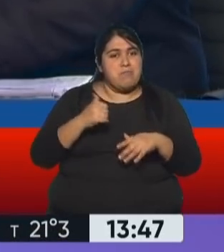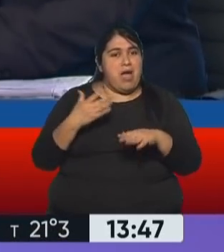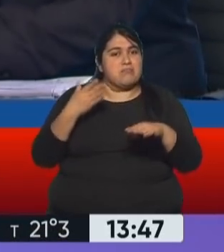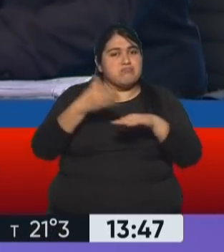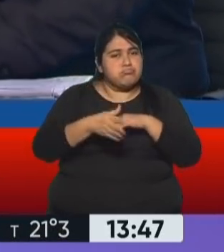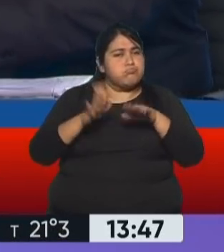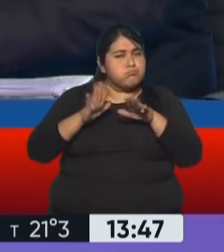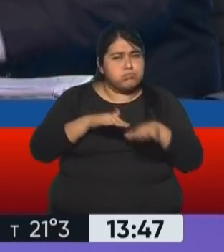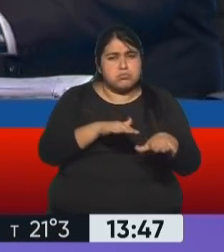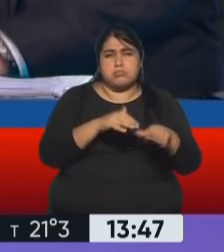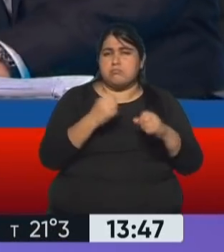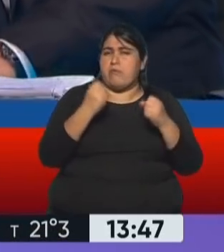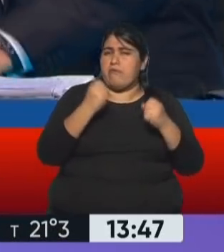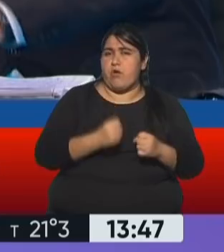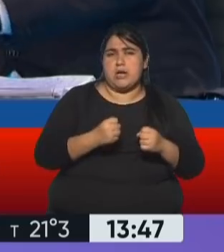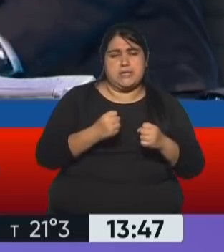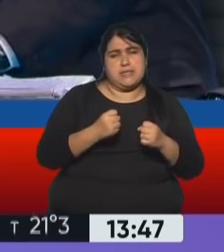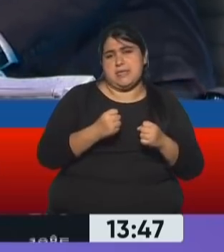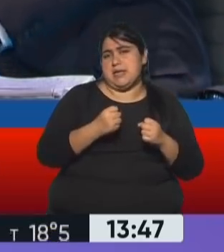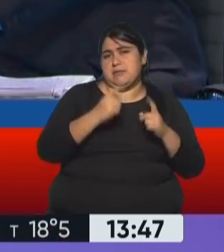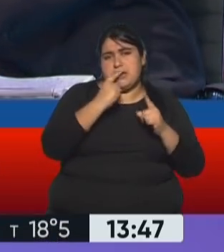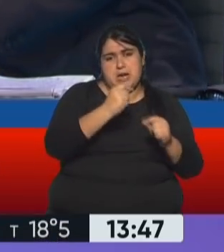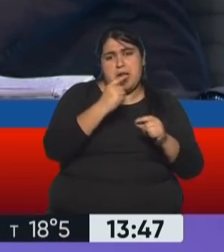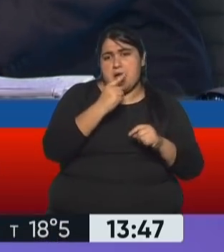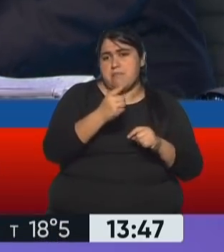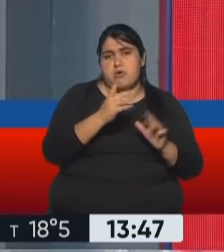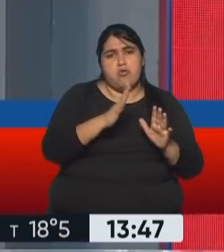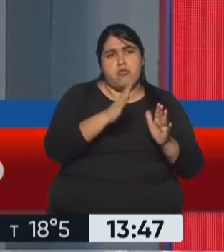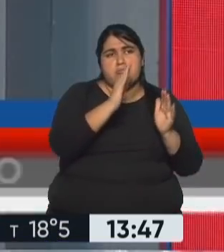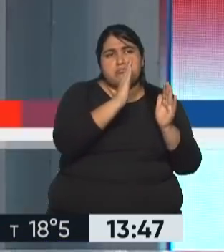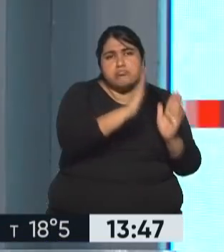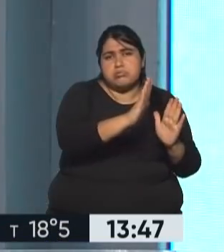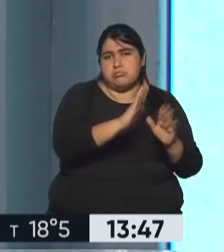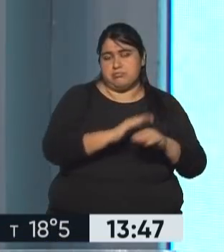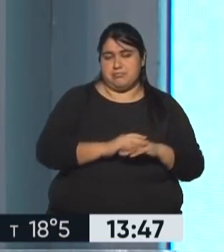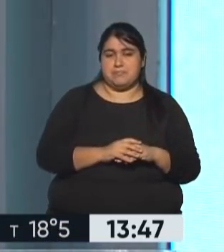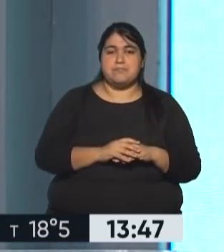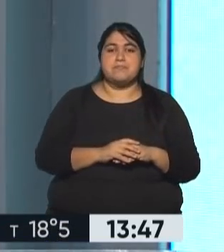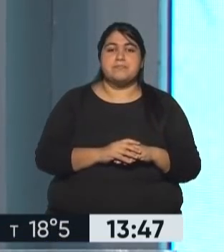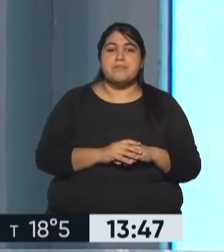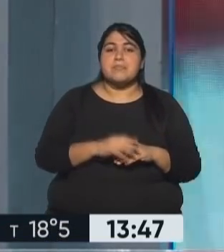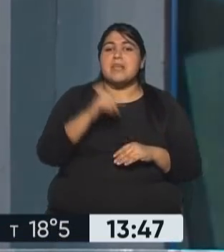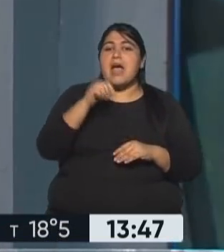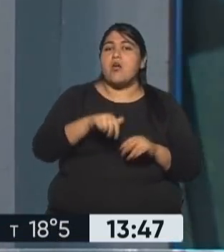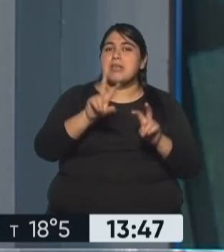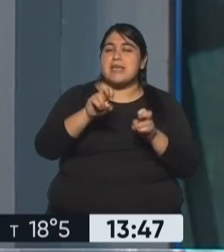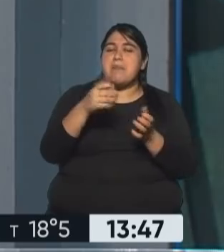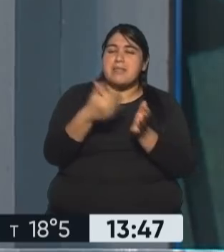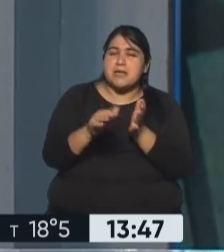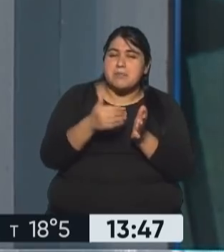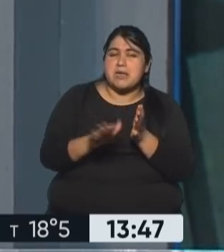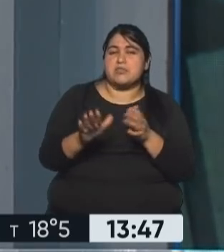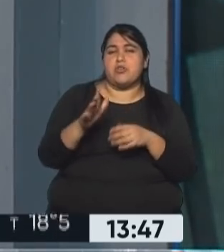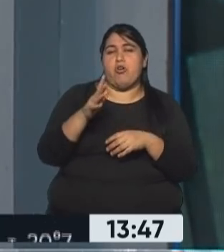ellos dicen, con toda la resistencia del poder económico que no nos quiere, nos discrimina. Y hay un debate que se está reactivando que es el tema del racismo también y el